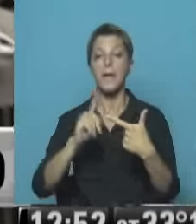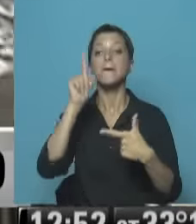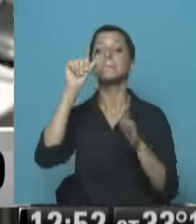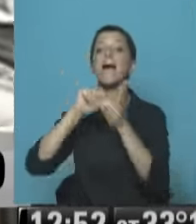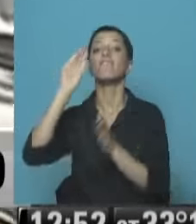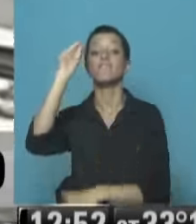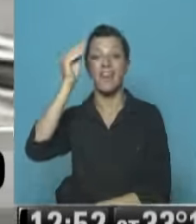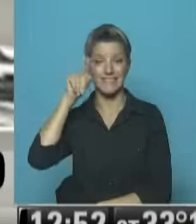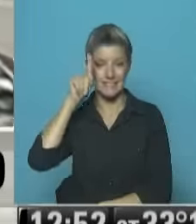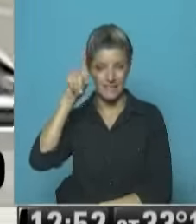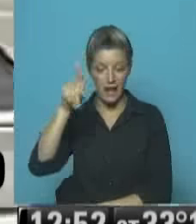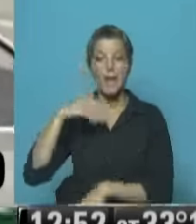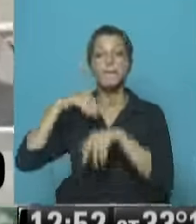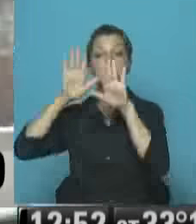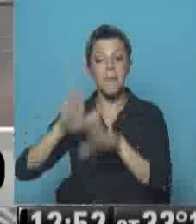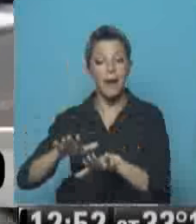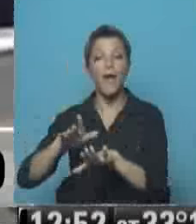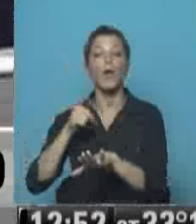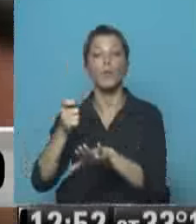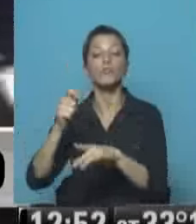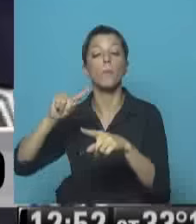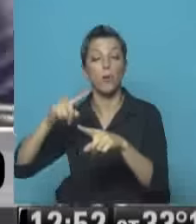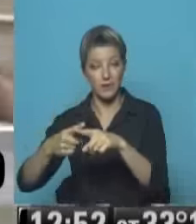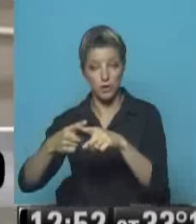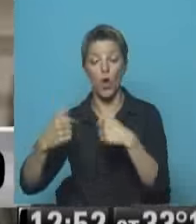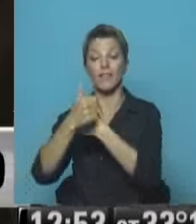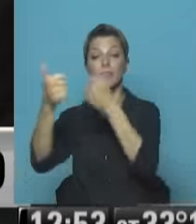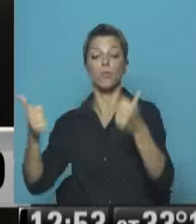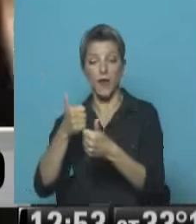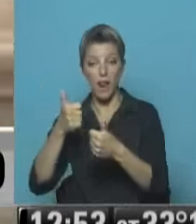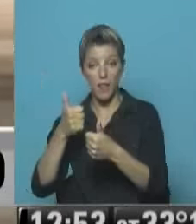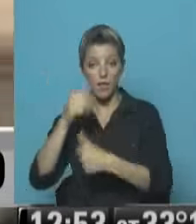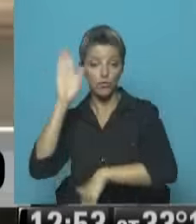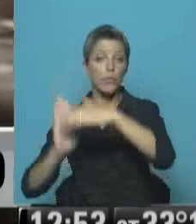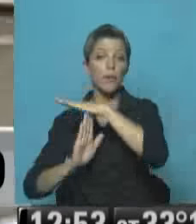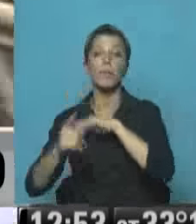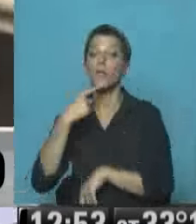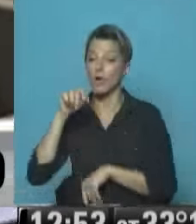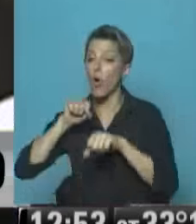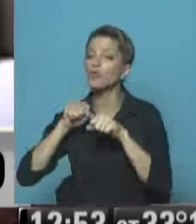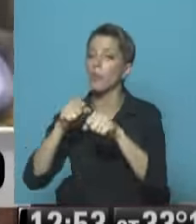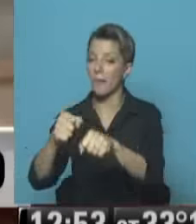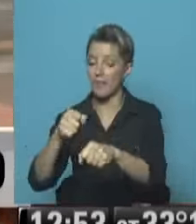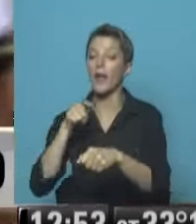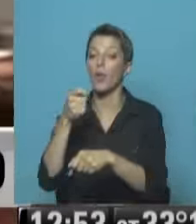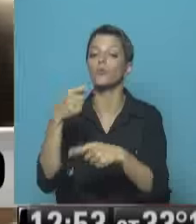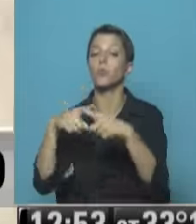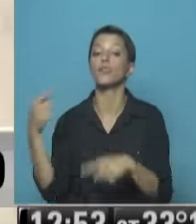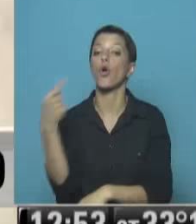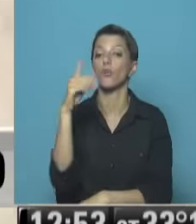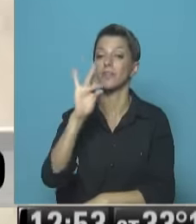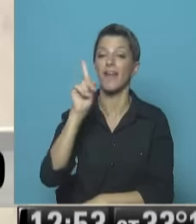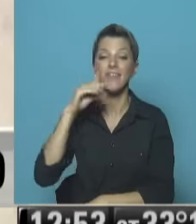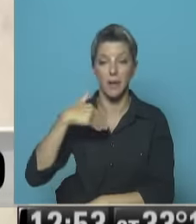Freno al juicio político El Supremo Tribunal Federal Suspendió el avance Del impeachment Contra la presidenta Dilma